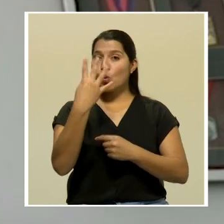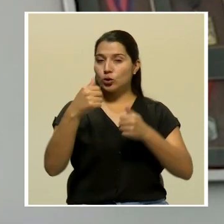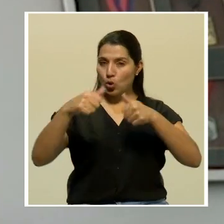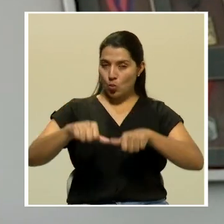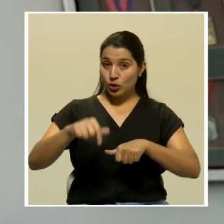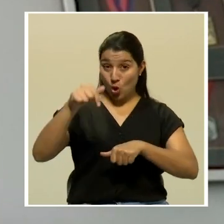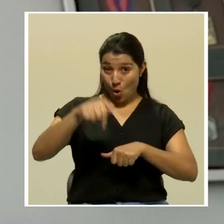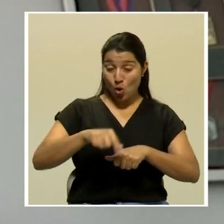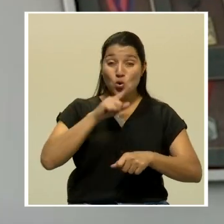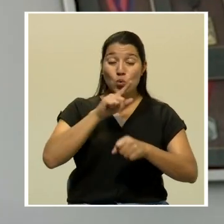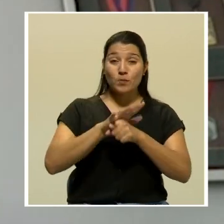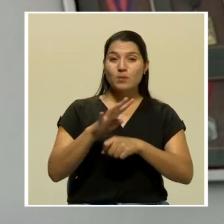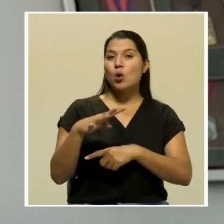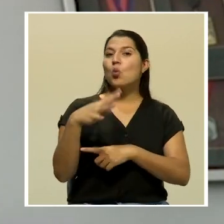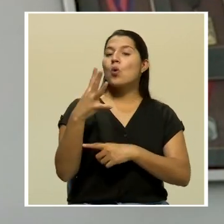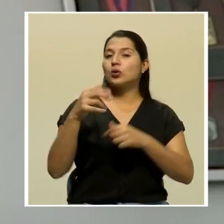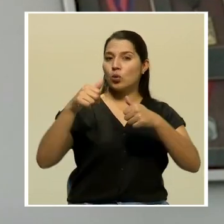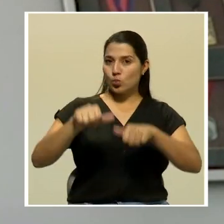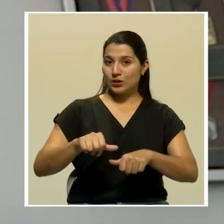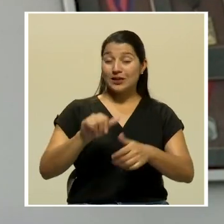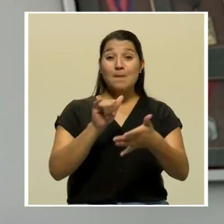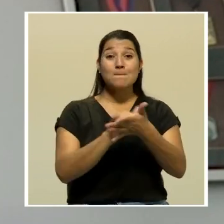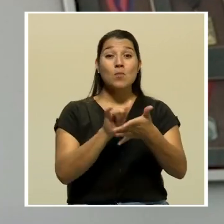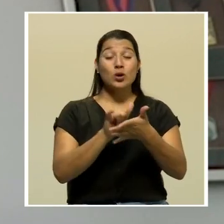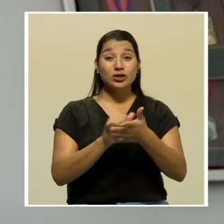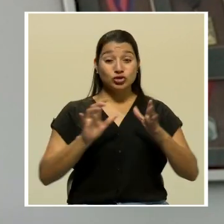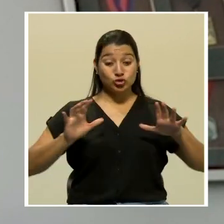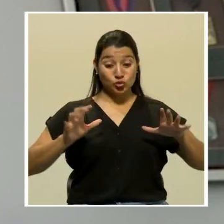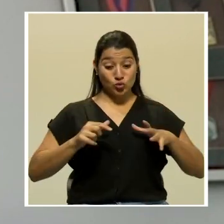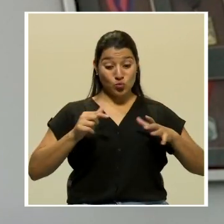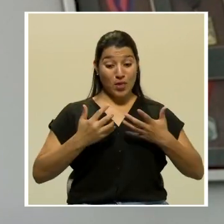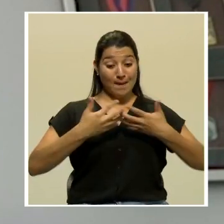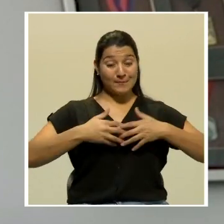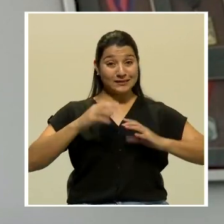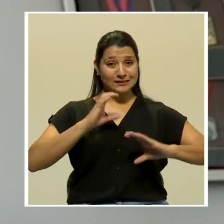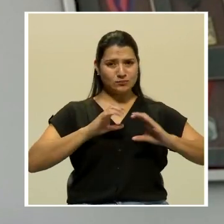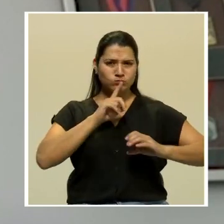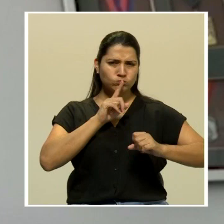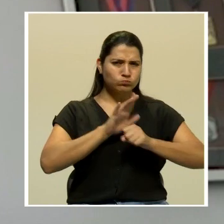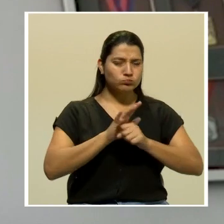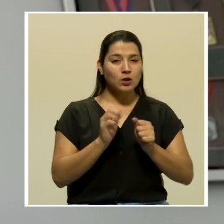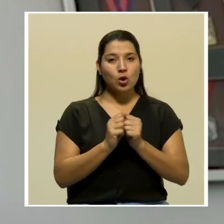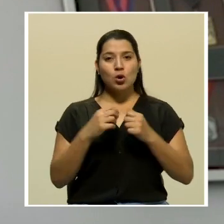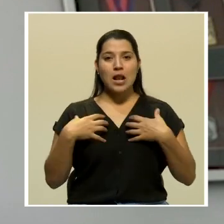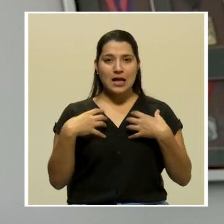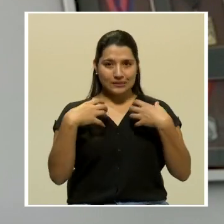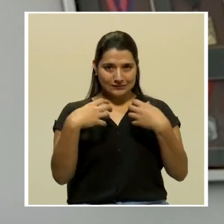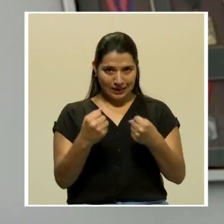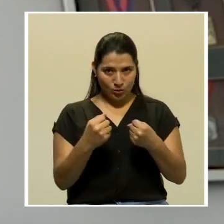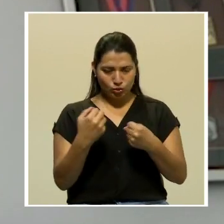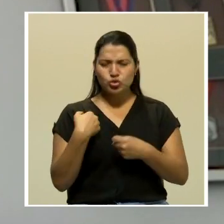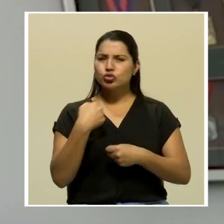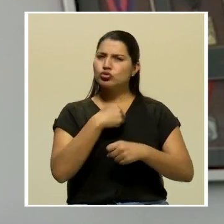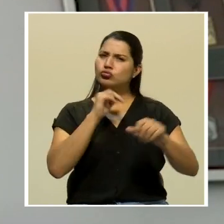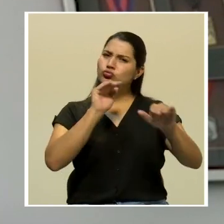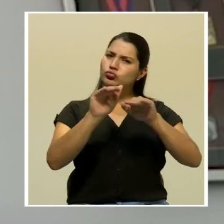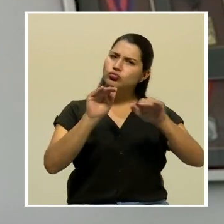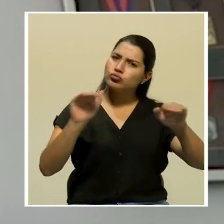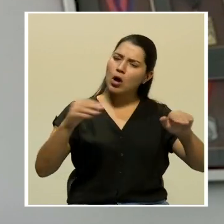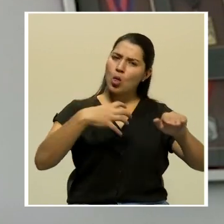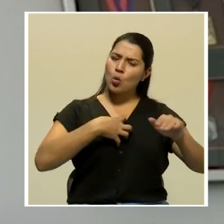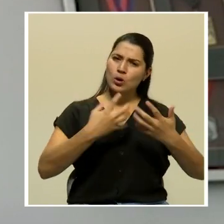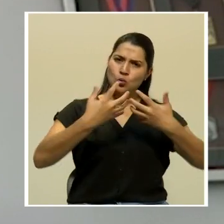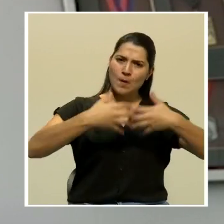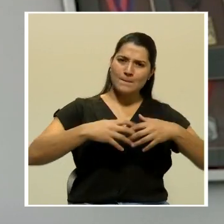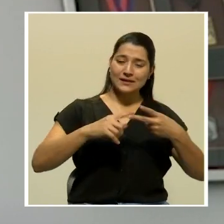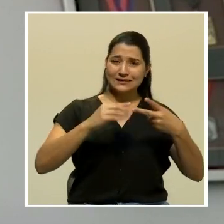cumple el cuarto de ellos, por lo que en la Cámara de Comercio reiteramos nuestro compromiso con la salud y hacemos un llamado a empresarios